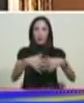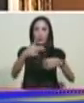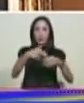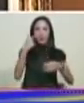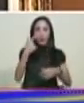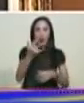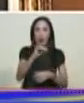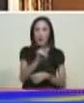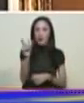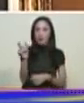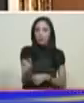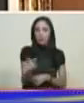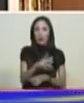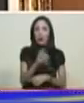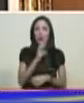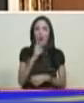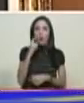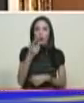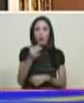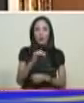lingote de oro su lingotico